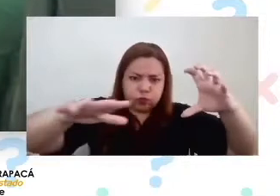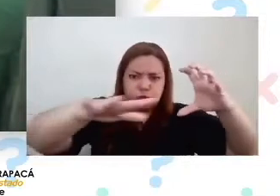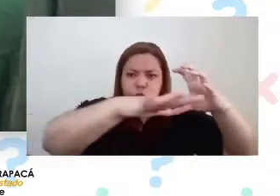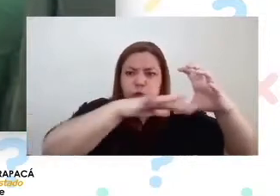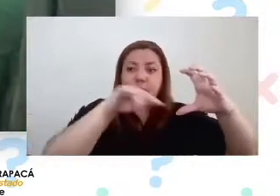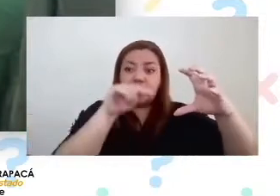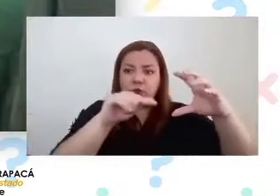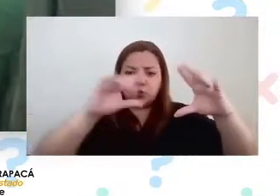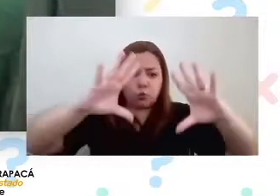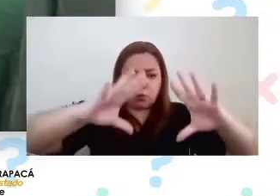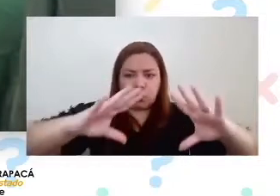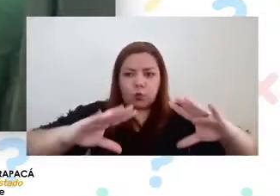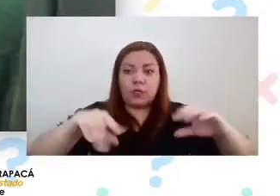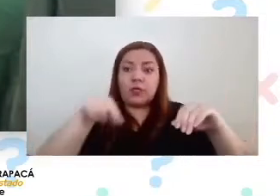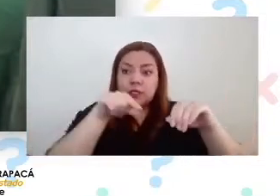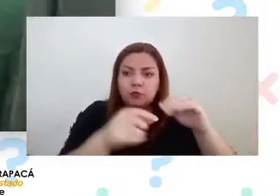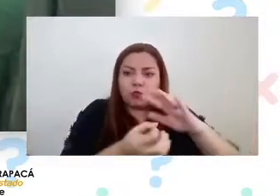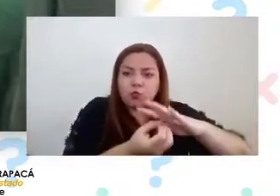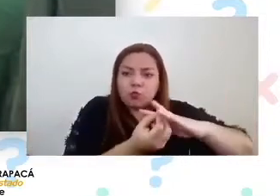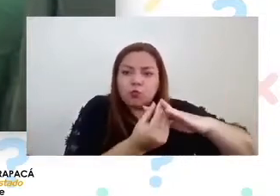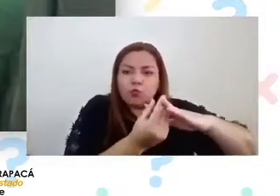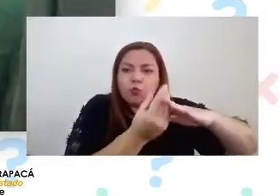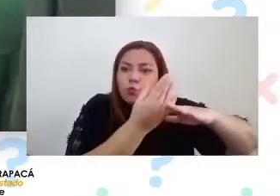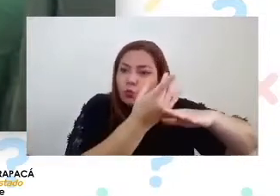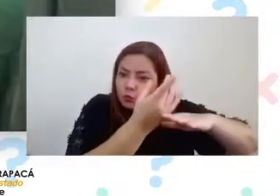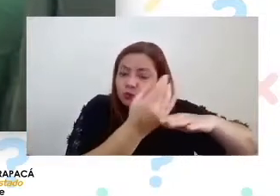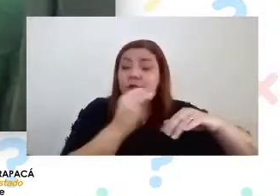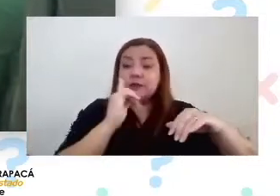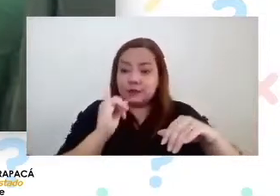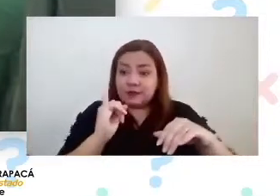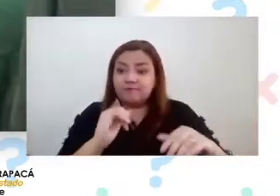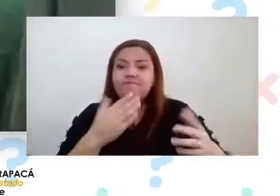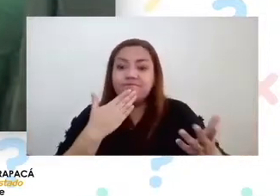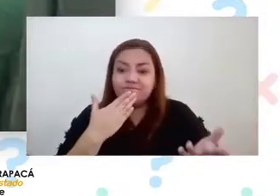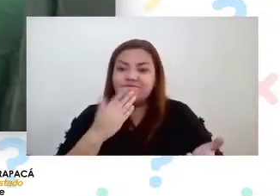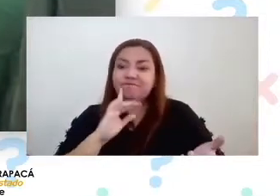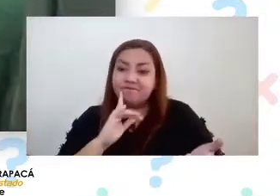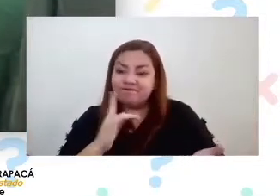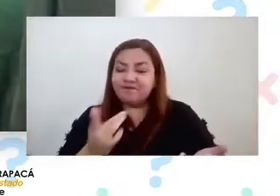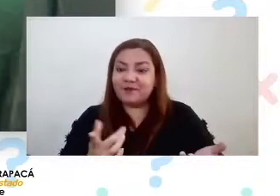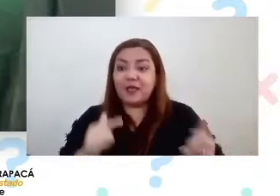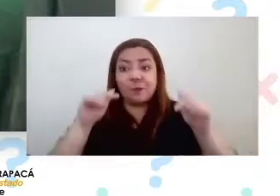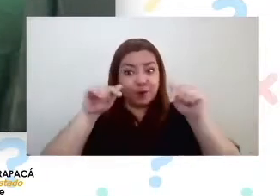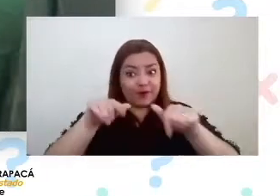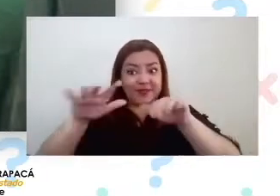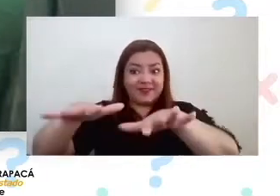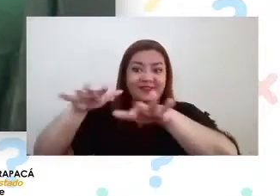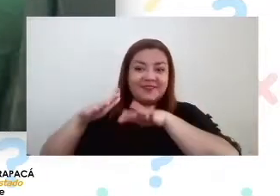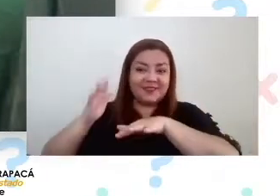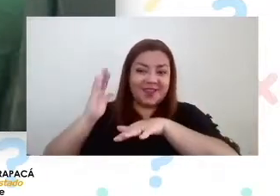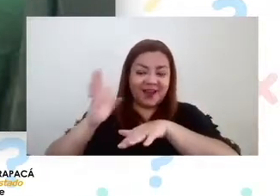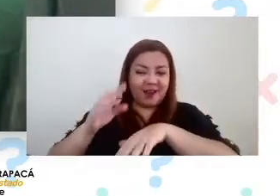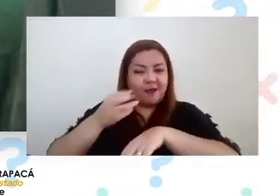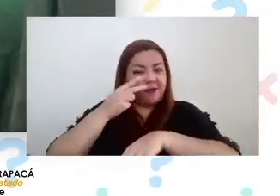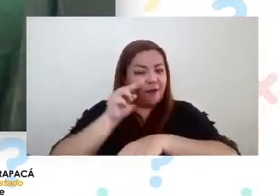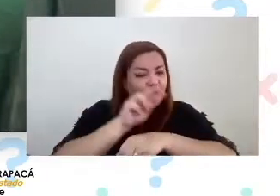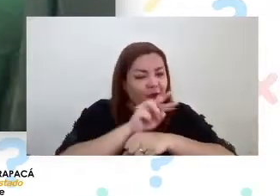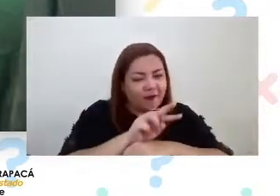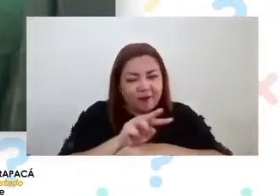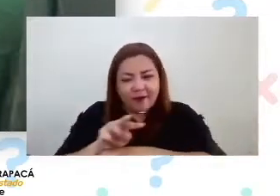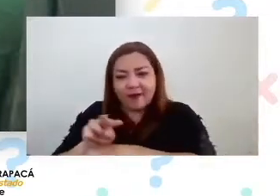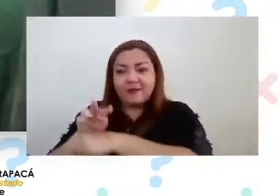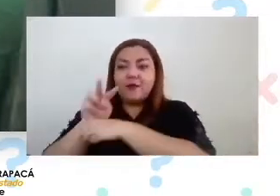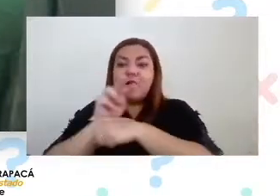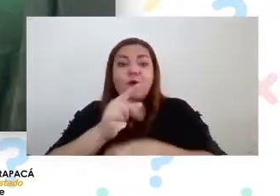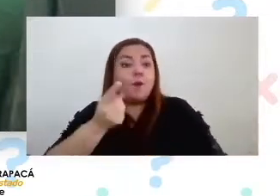vegetación especialmente adaptada. Por medio de esta charla, a modo de recorrido, conoceremos las instalaciones de la